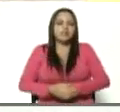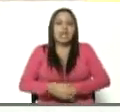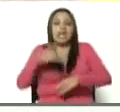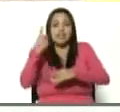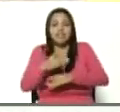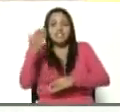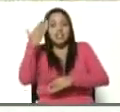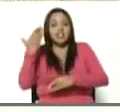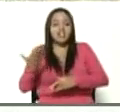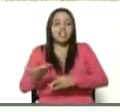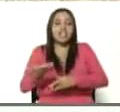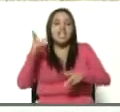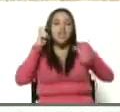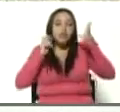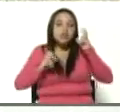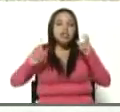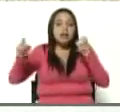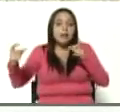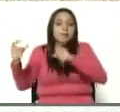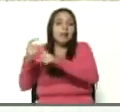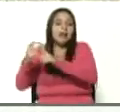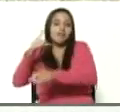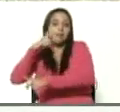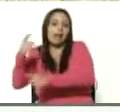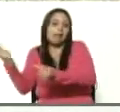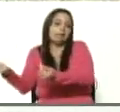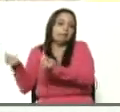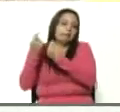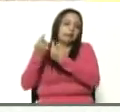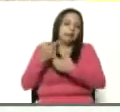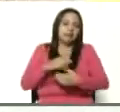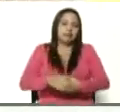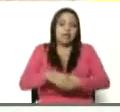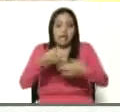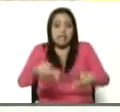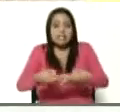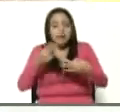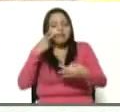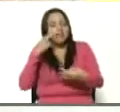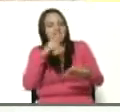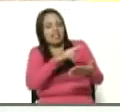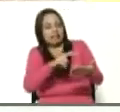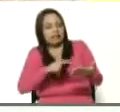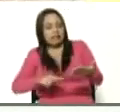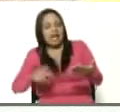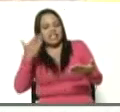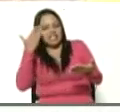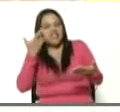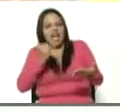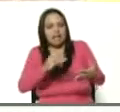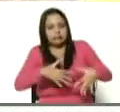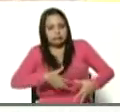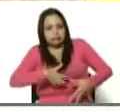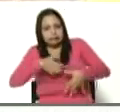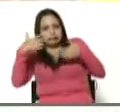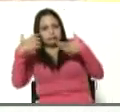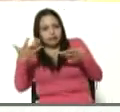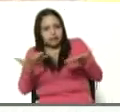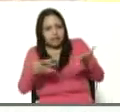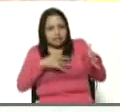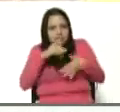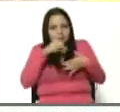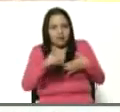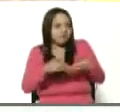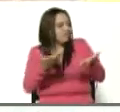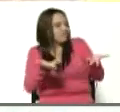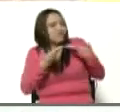la crítica destructiva que tú siempre ves por ahí y sabes que viene llena de saña, de veneno, que venga el